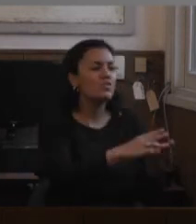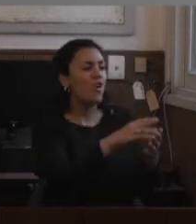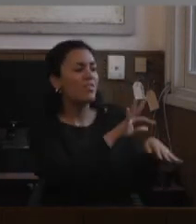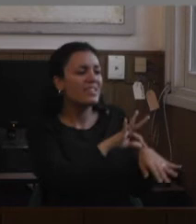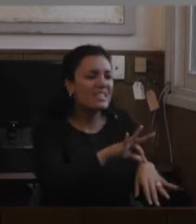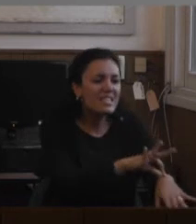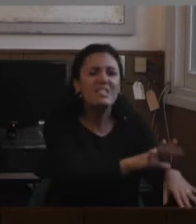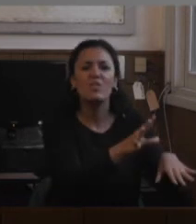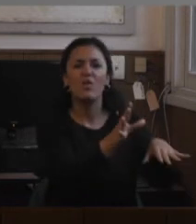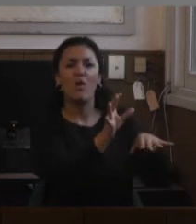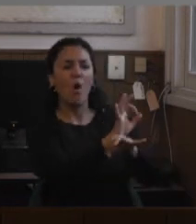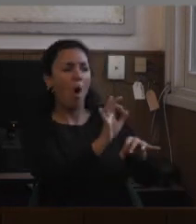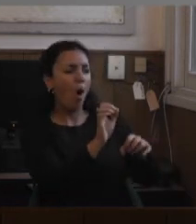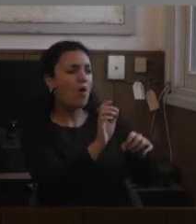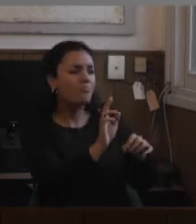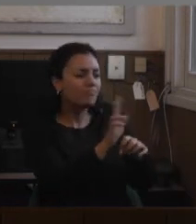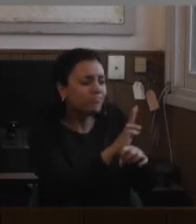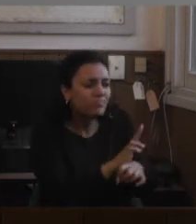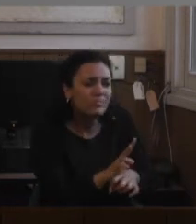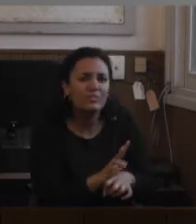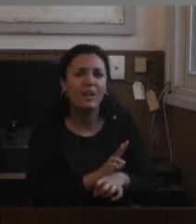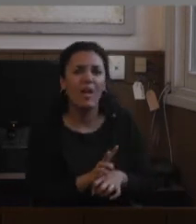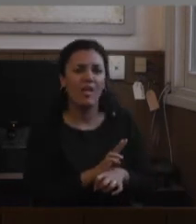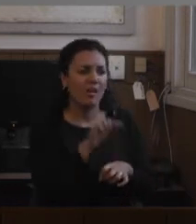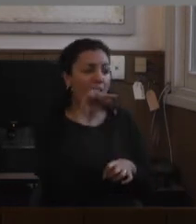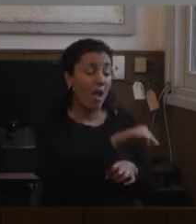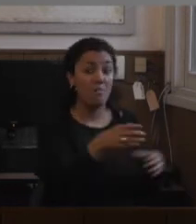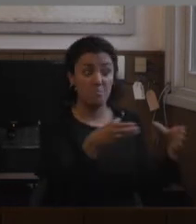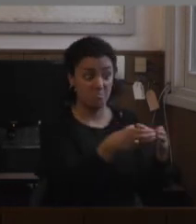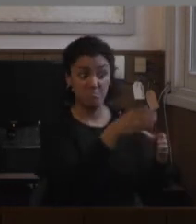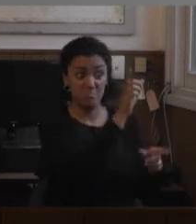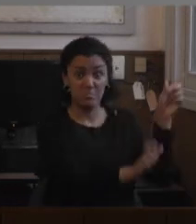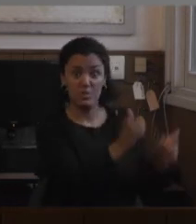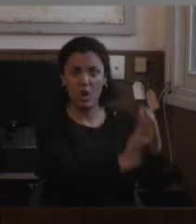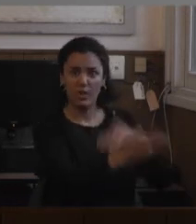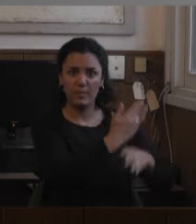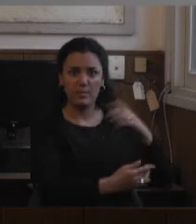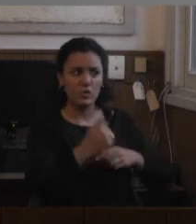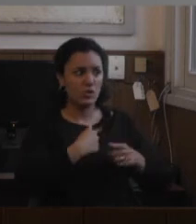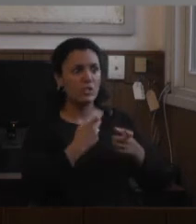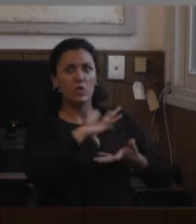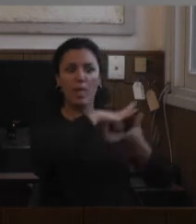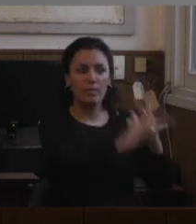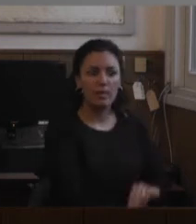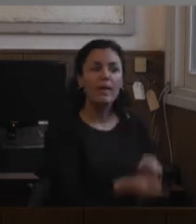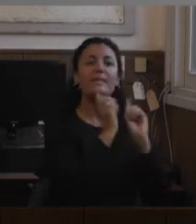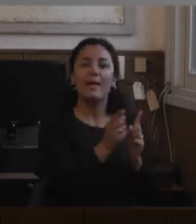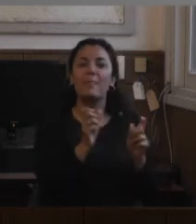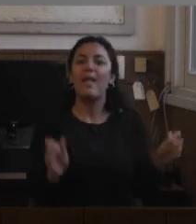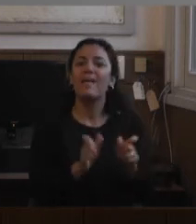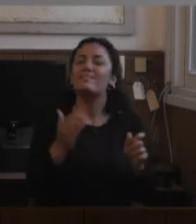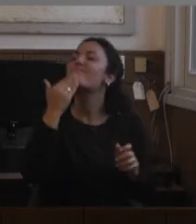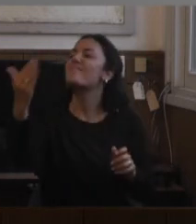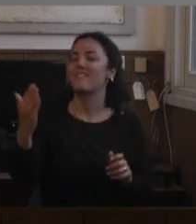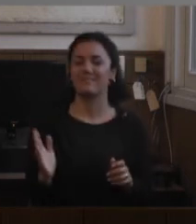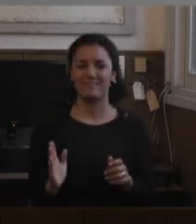particularmente a un colectivo de la discapacidad y las personas con discapacidad no solo tienen que acomodarse sino tienen que decir gracias porque algo hacen por ellos.